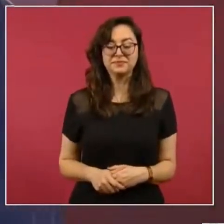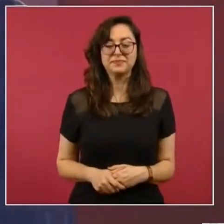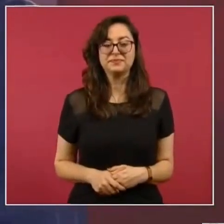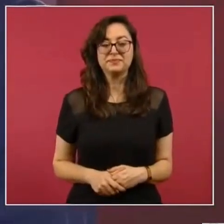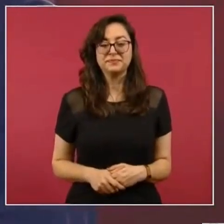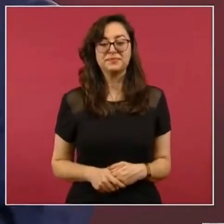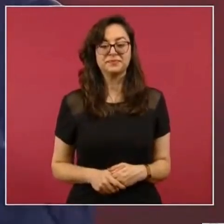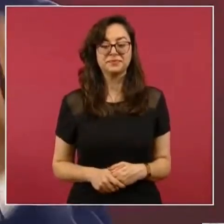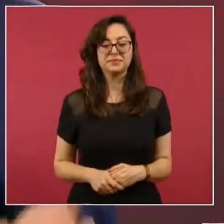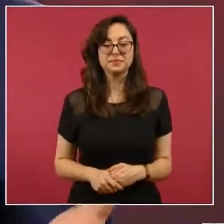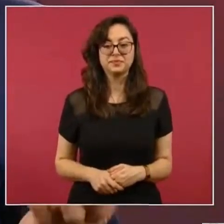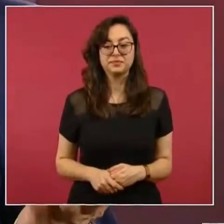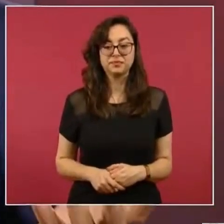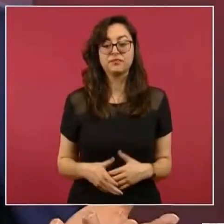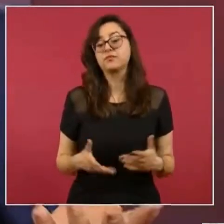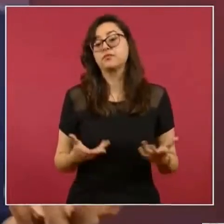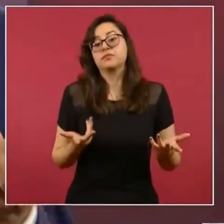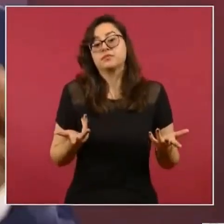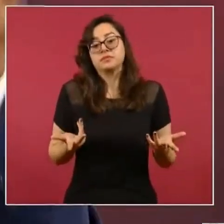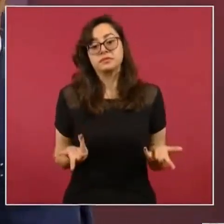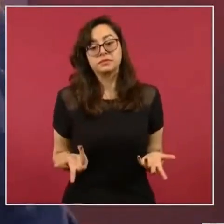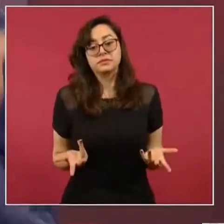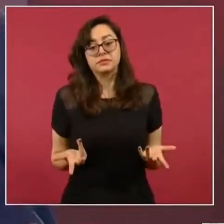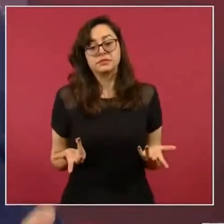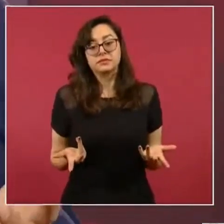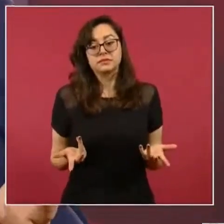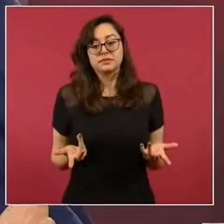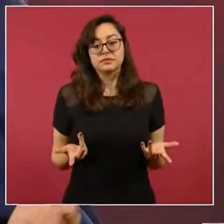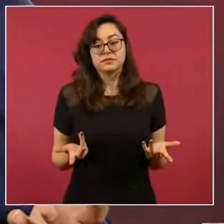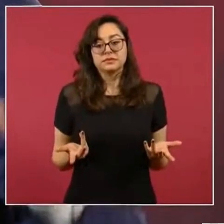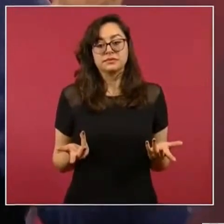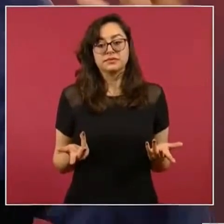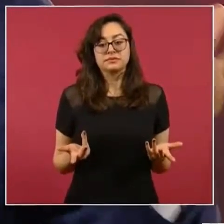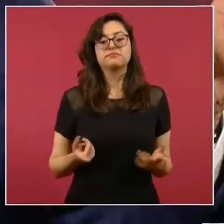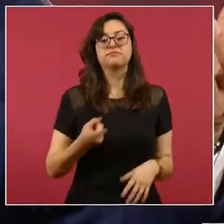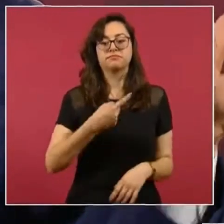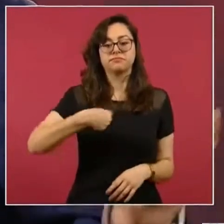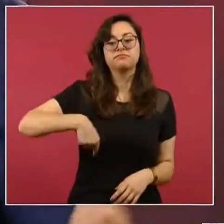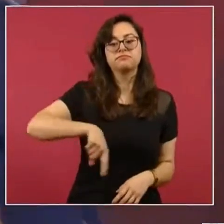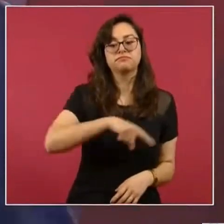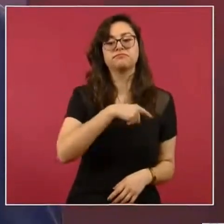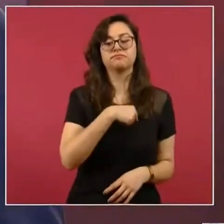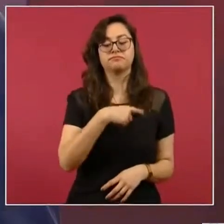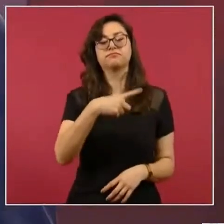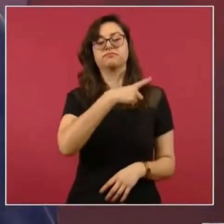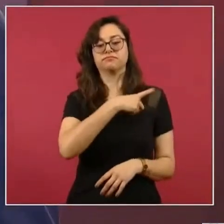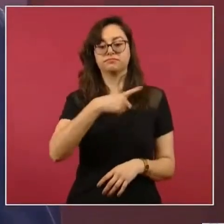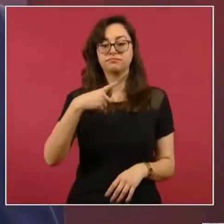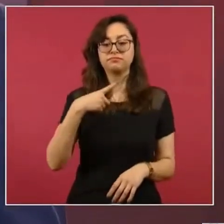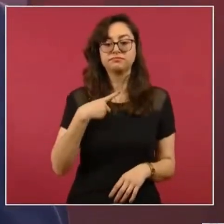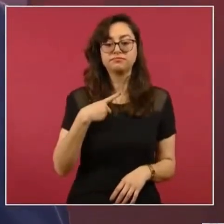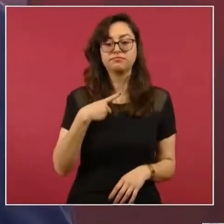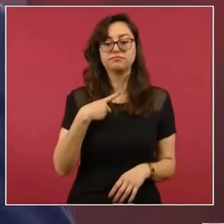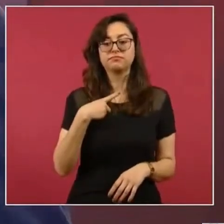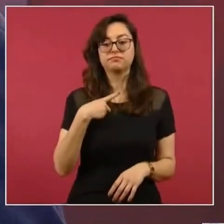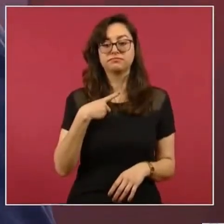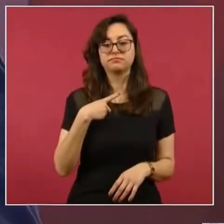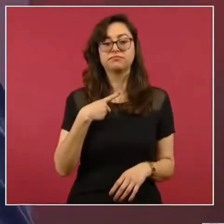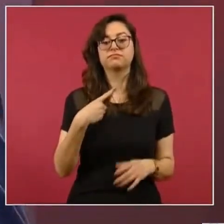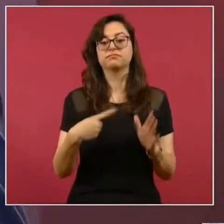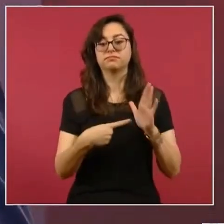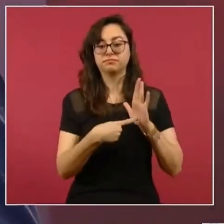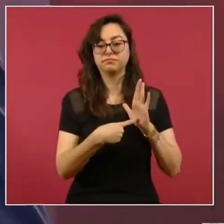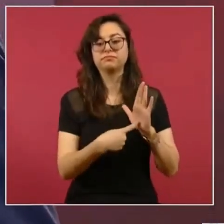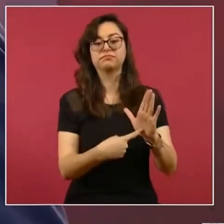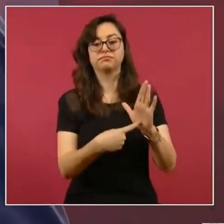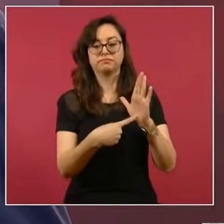Entonces, pues nosotros tenemos que recordar